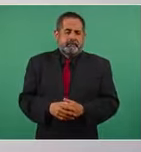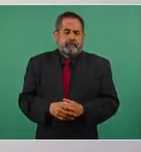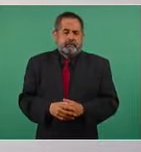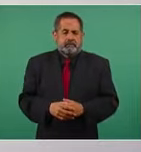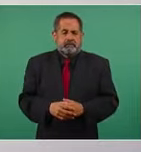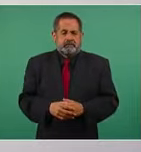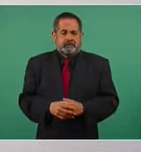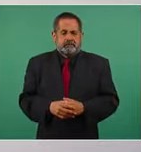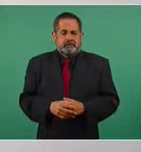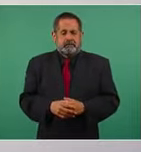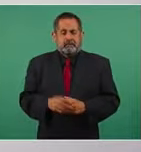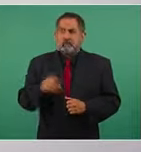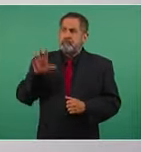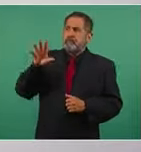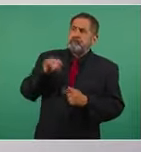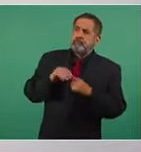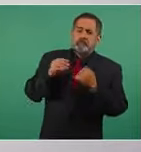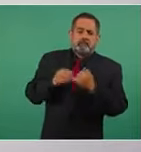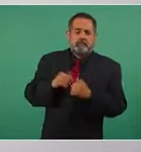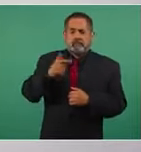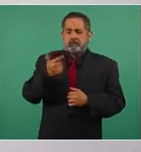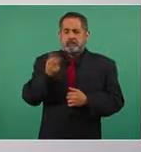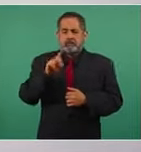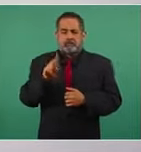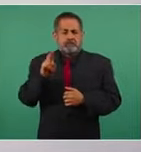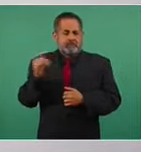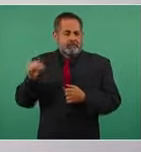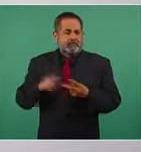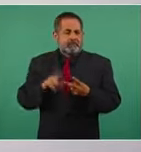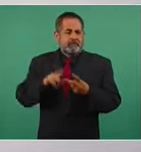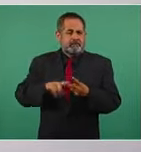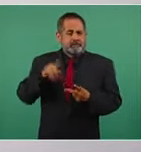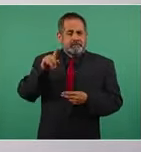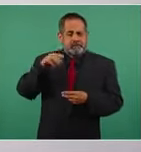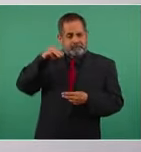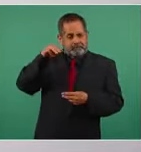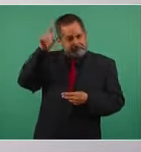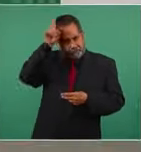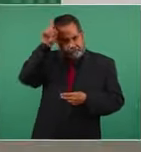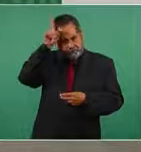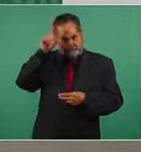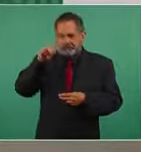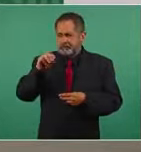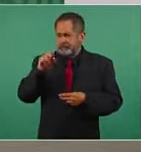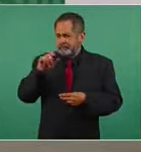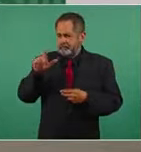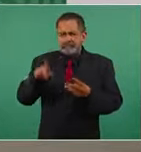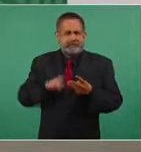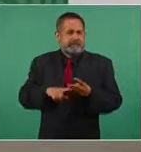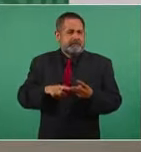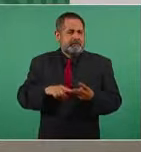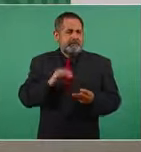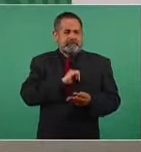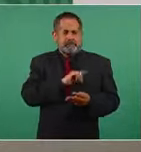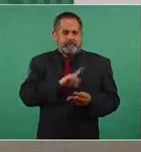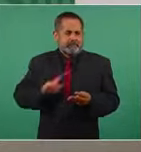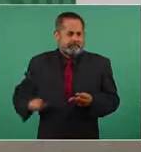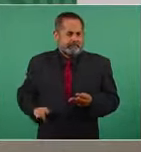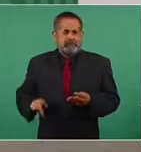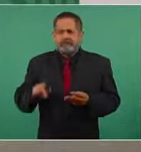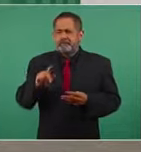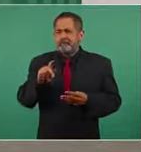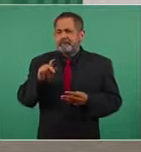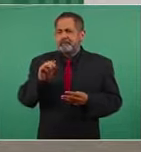Siguiendo el ejemplo de Gandhi, de Mandela, de Martin Luther King y de muchos luchadores sociales,